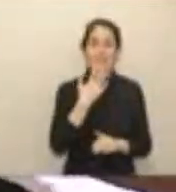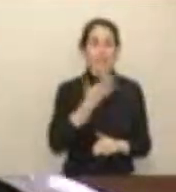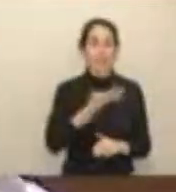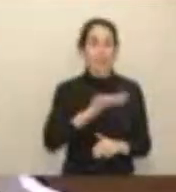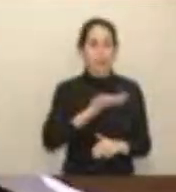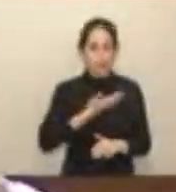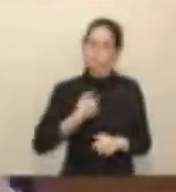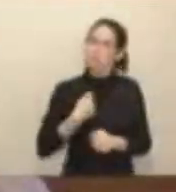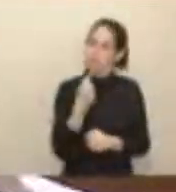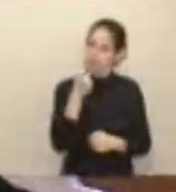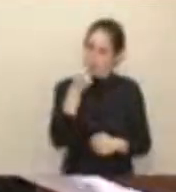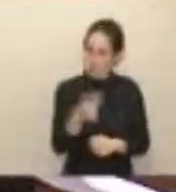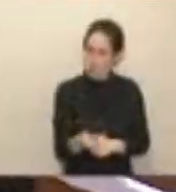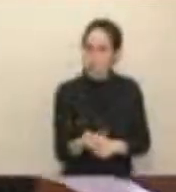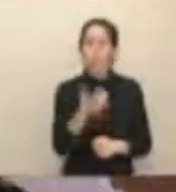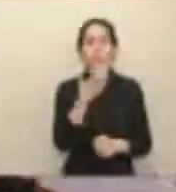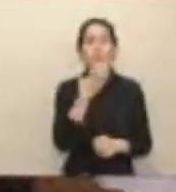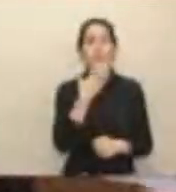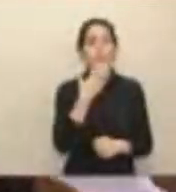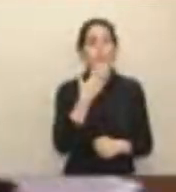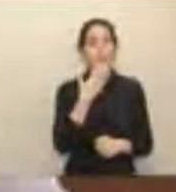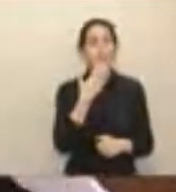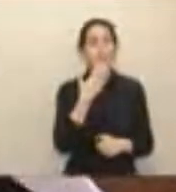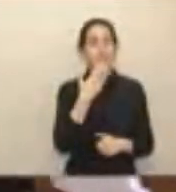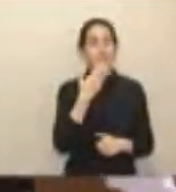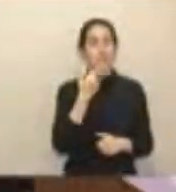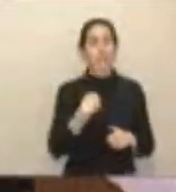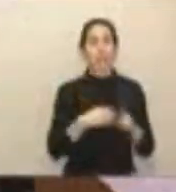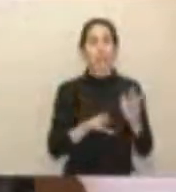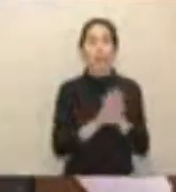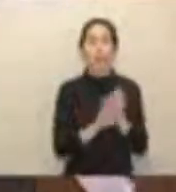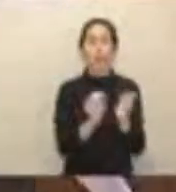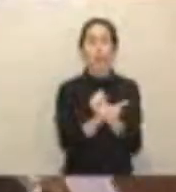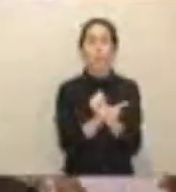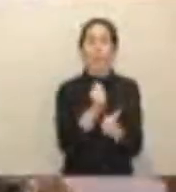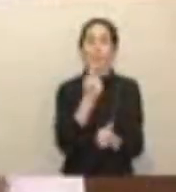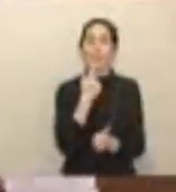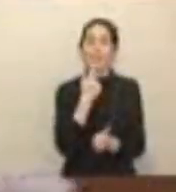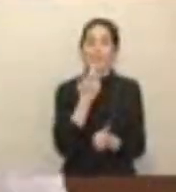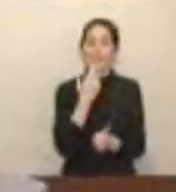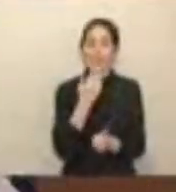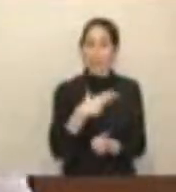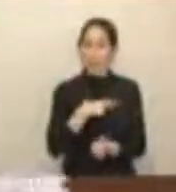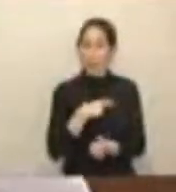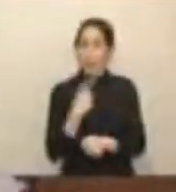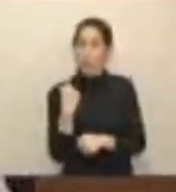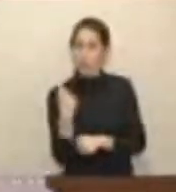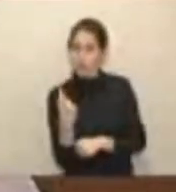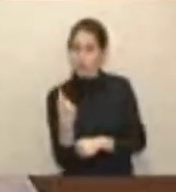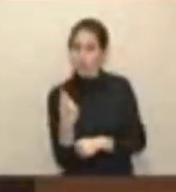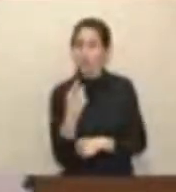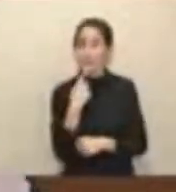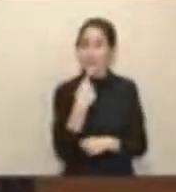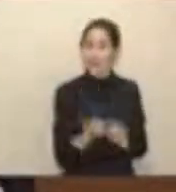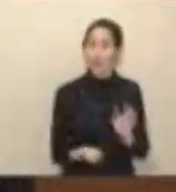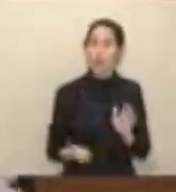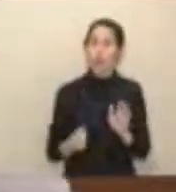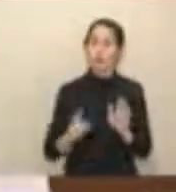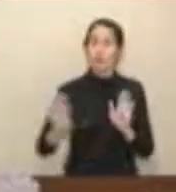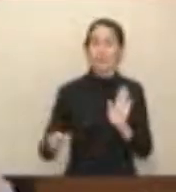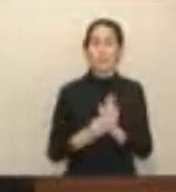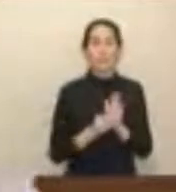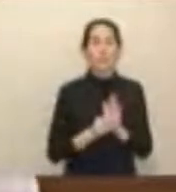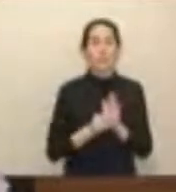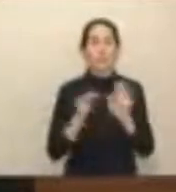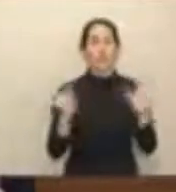pues yo se lo digo, los que están sometidos, como citaba el Código Penal con precisión de abogado, por eso decía que la disposición adicional novena,